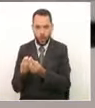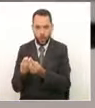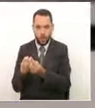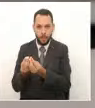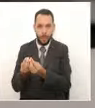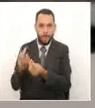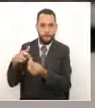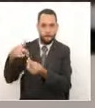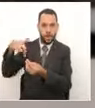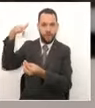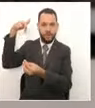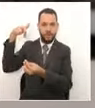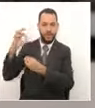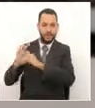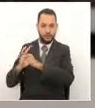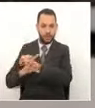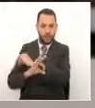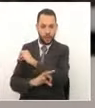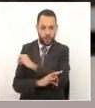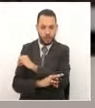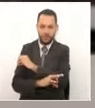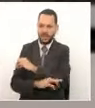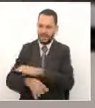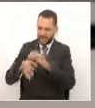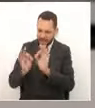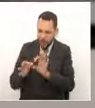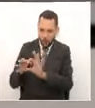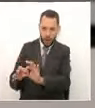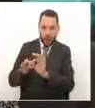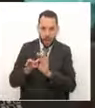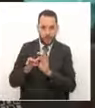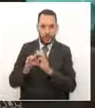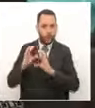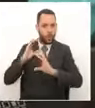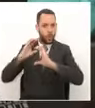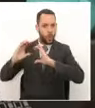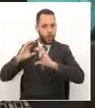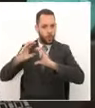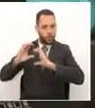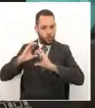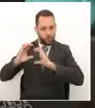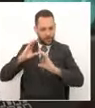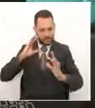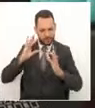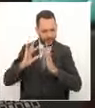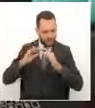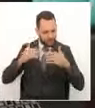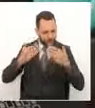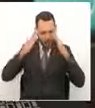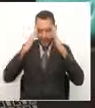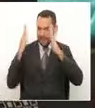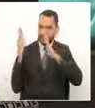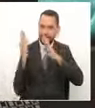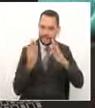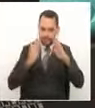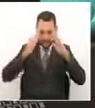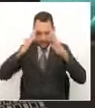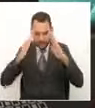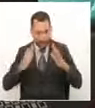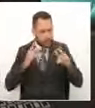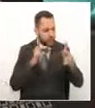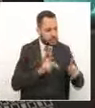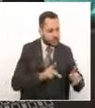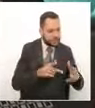psicología puede hacer un acompañamiento en su primera intervención de atención a una necesidad